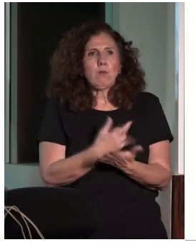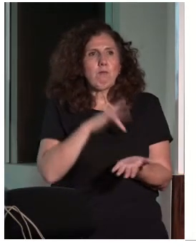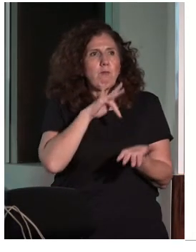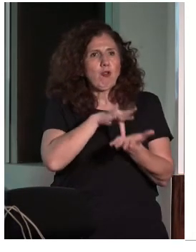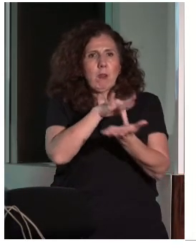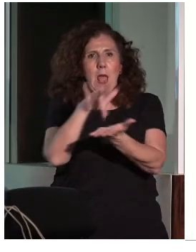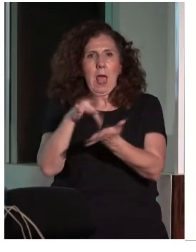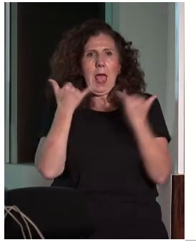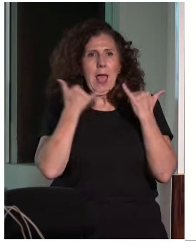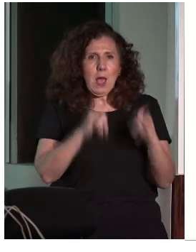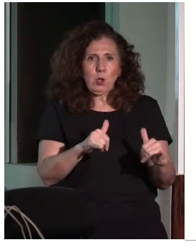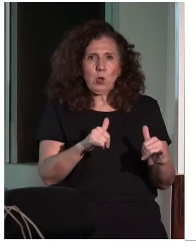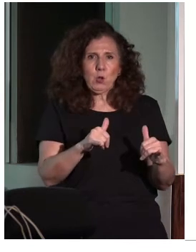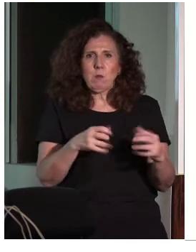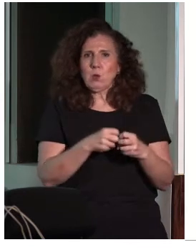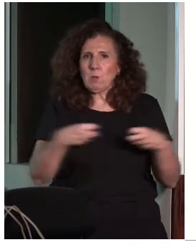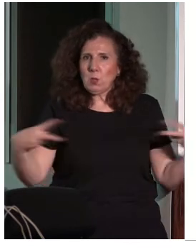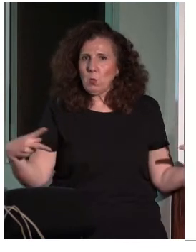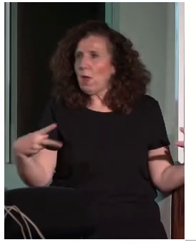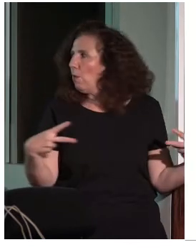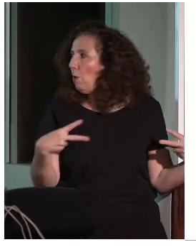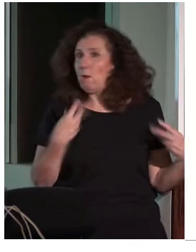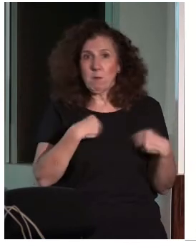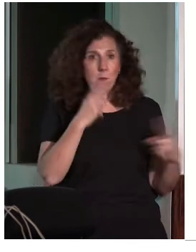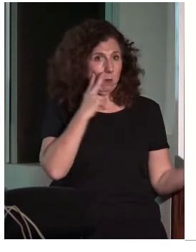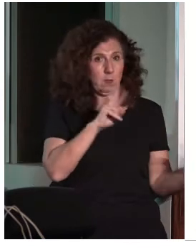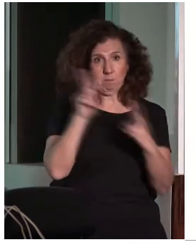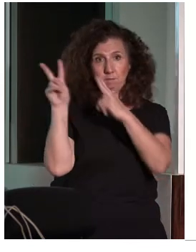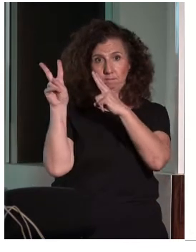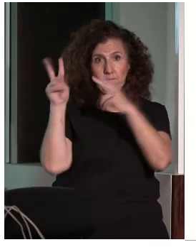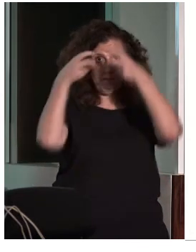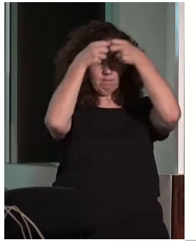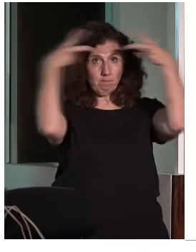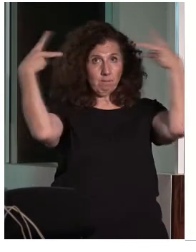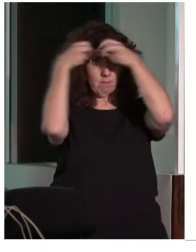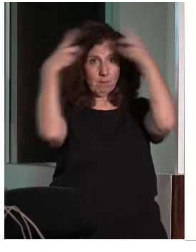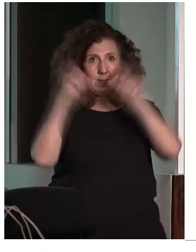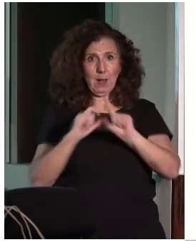ese subtitulado, que es, bueno, pues, es lo que están viendo ustedes aquí arriba,